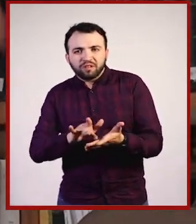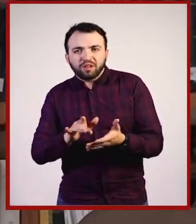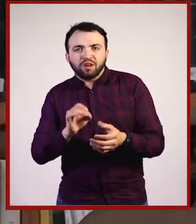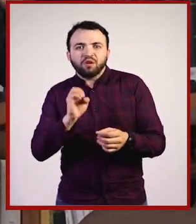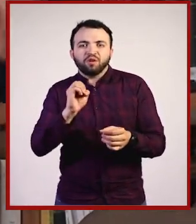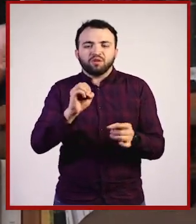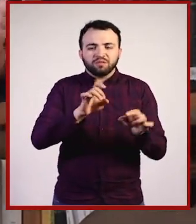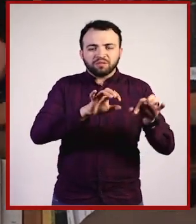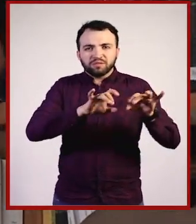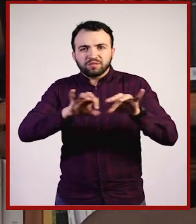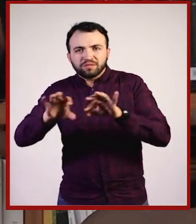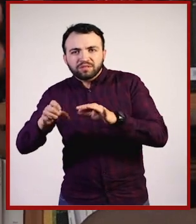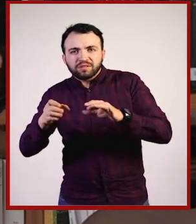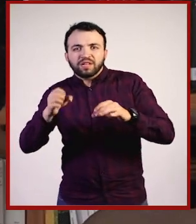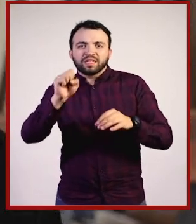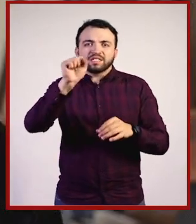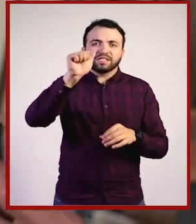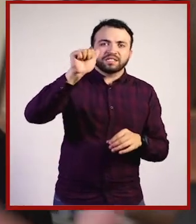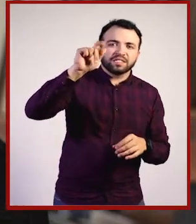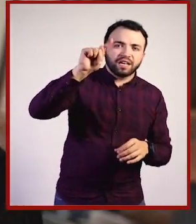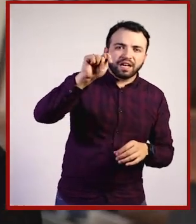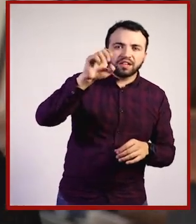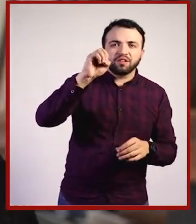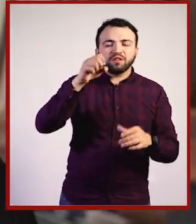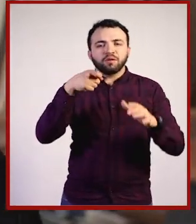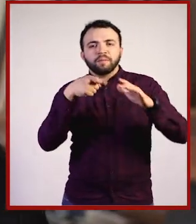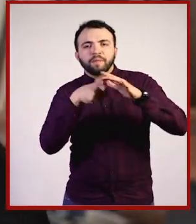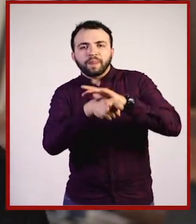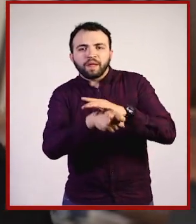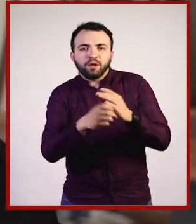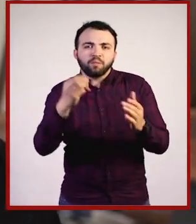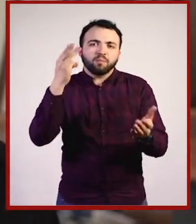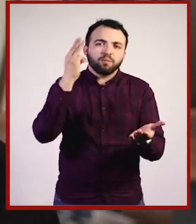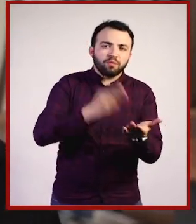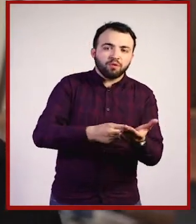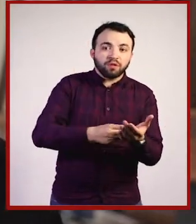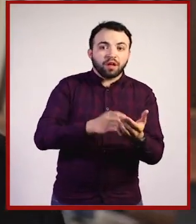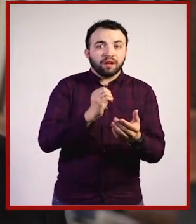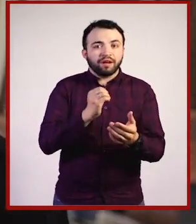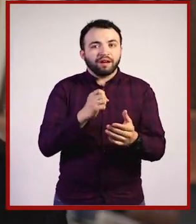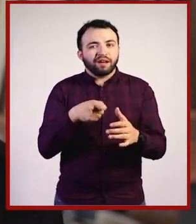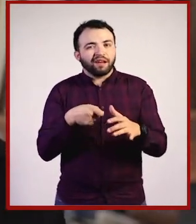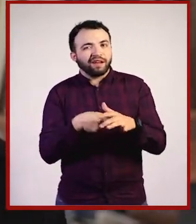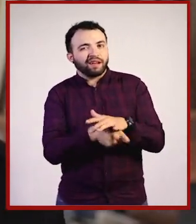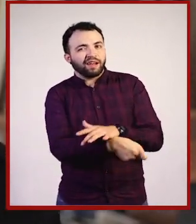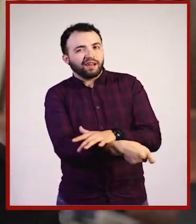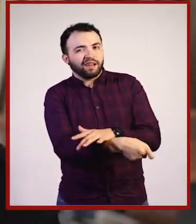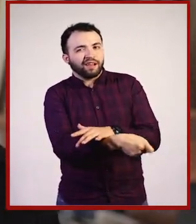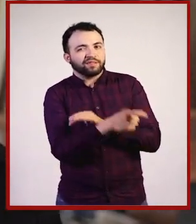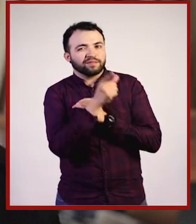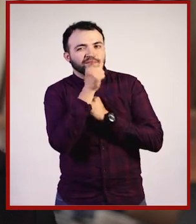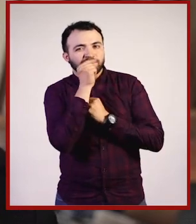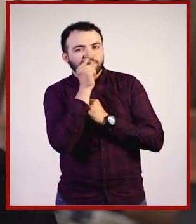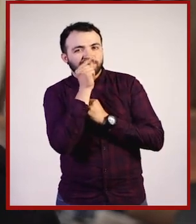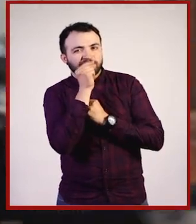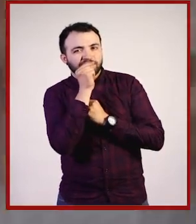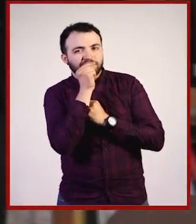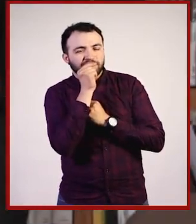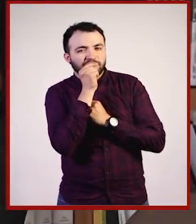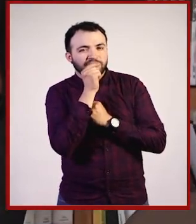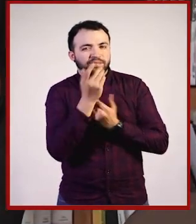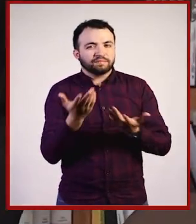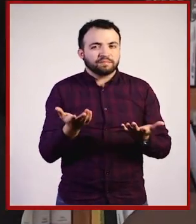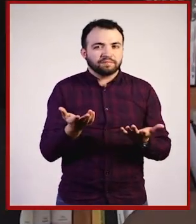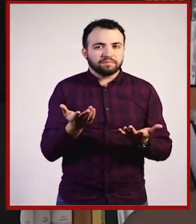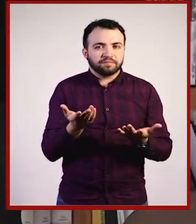trámite o le perdonen alguna falta. O que alguna autoridad se haga de la vista gorda ante una injusticia a cambio de un moche.